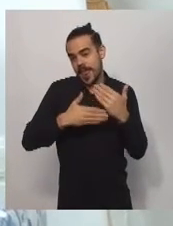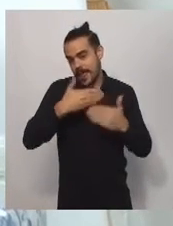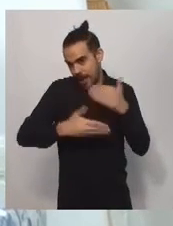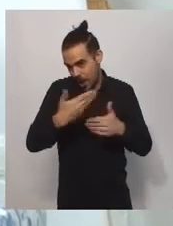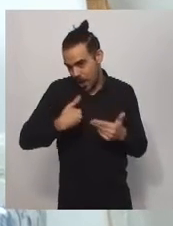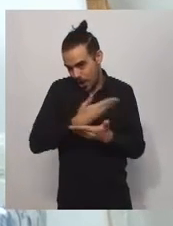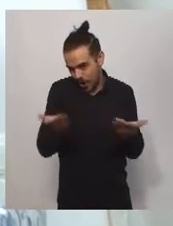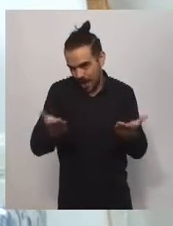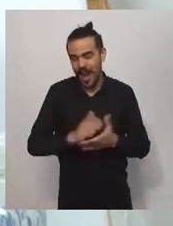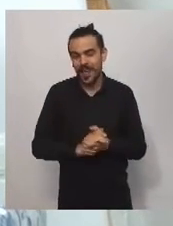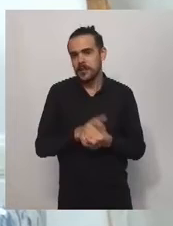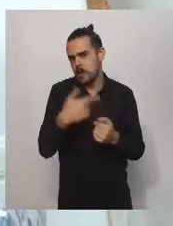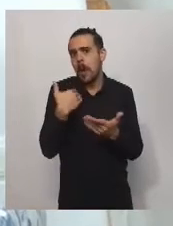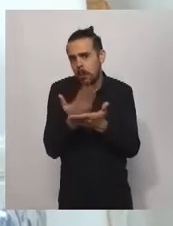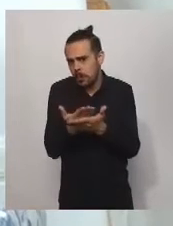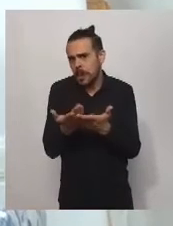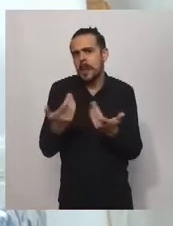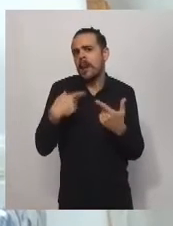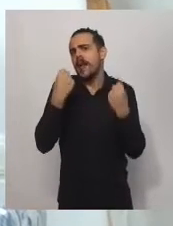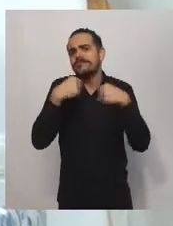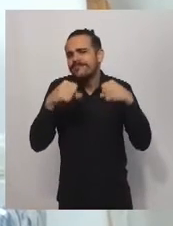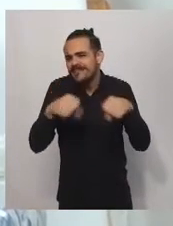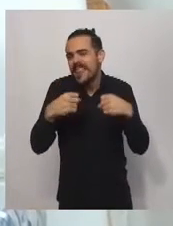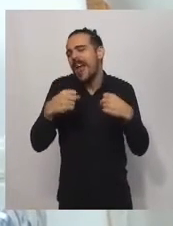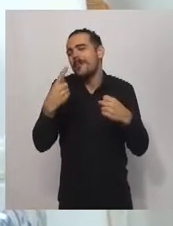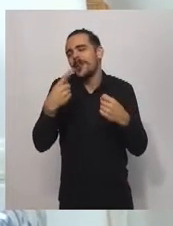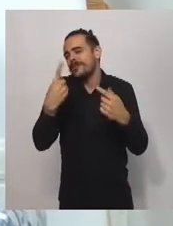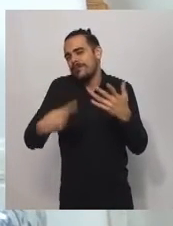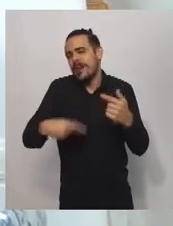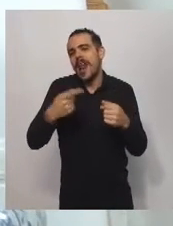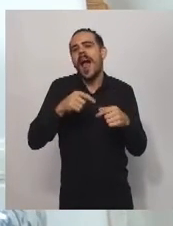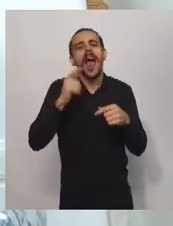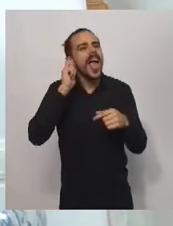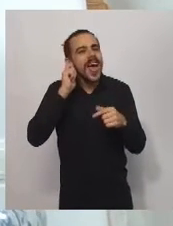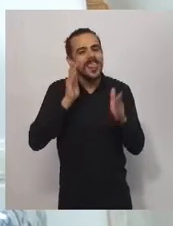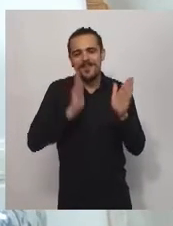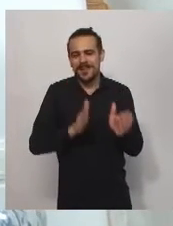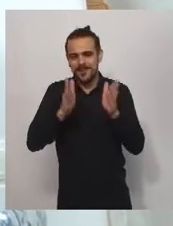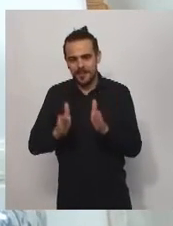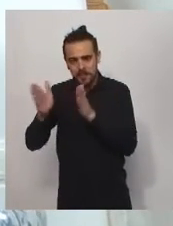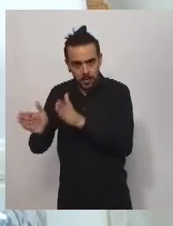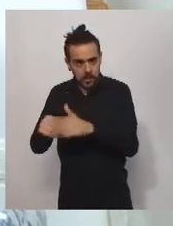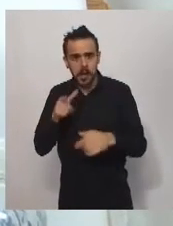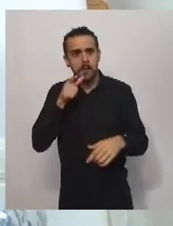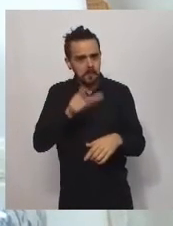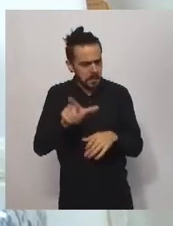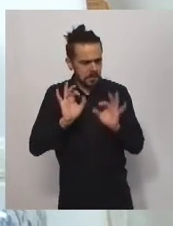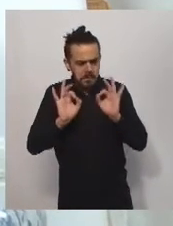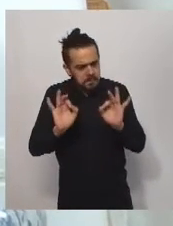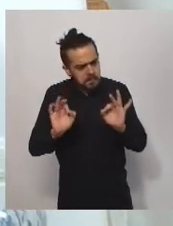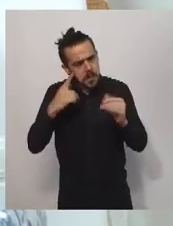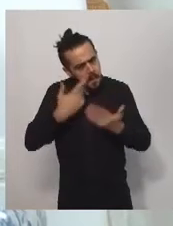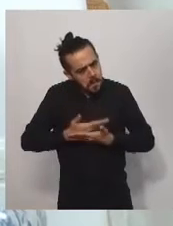actividad física para todas las edades a través de videos muy bien desarrollados muy ilustrativos